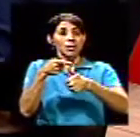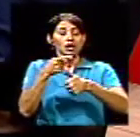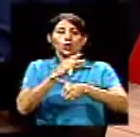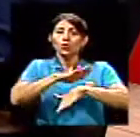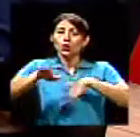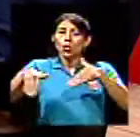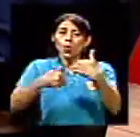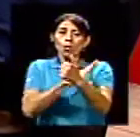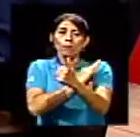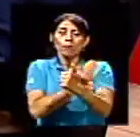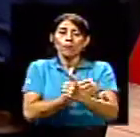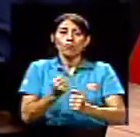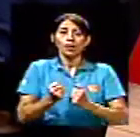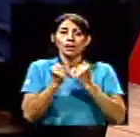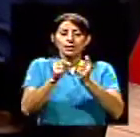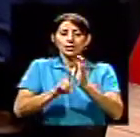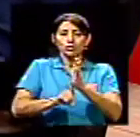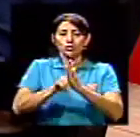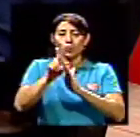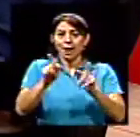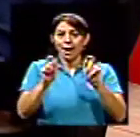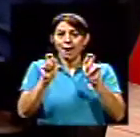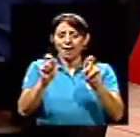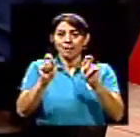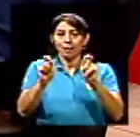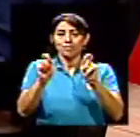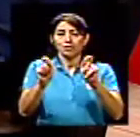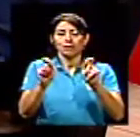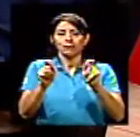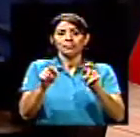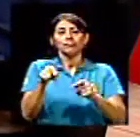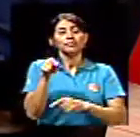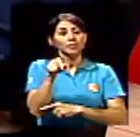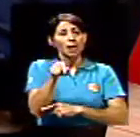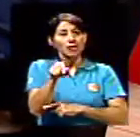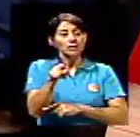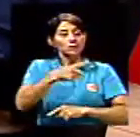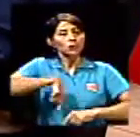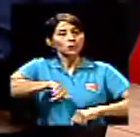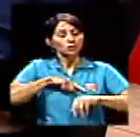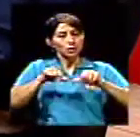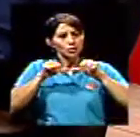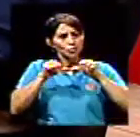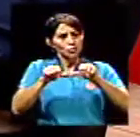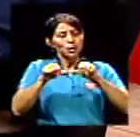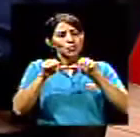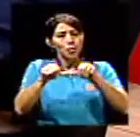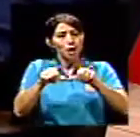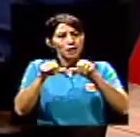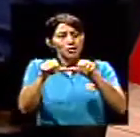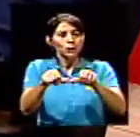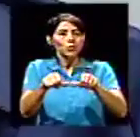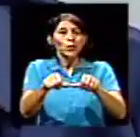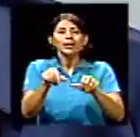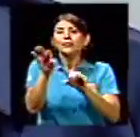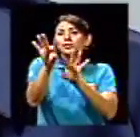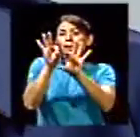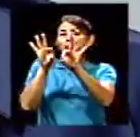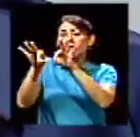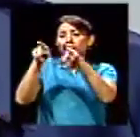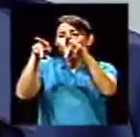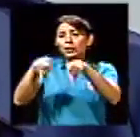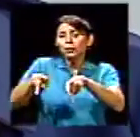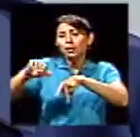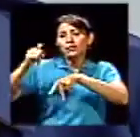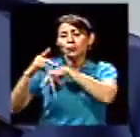fortalecimiento y desarrollo académico. Ahí estamos, digamos, continuando trayendo invitados del exterior y